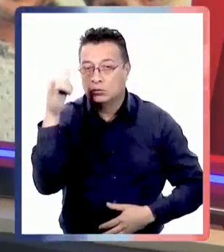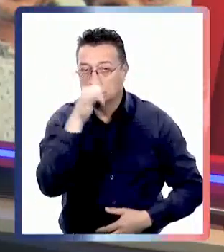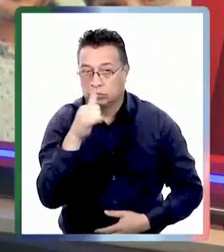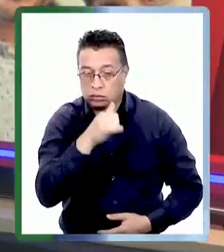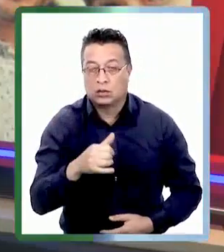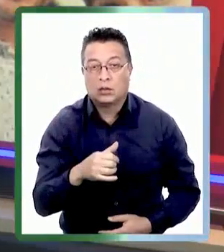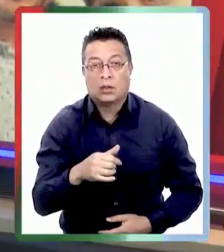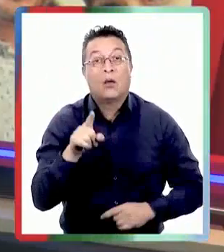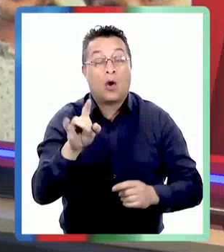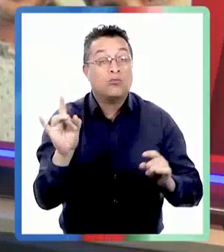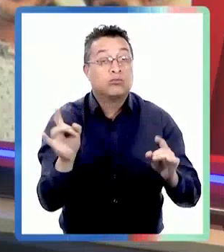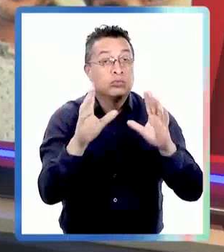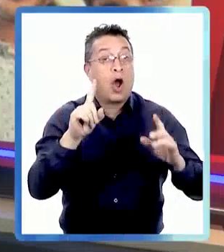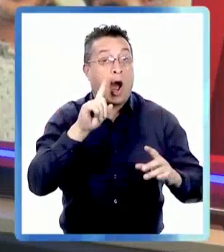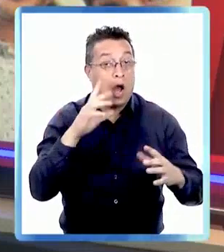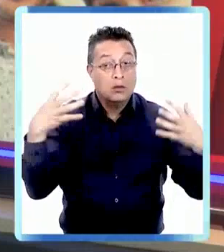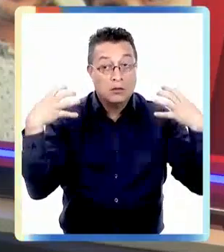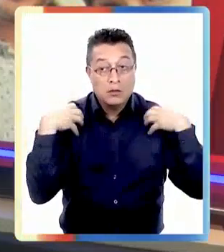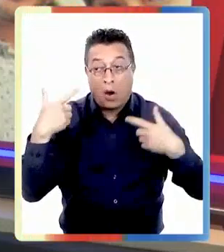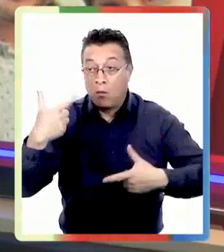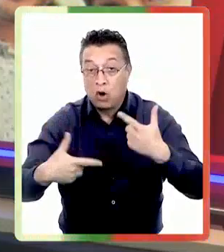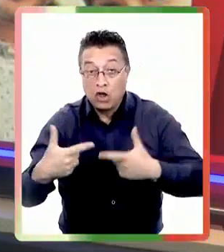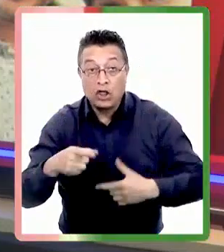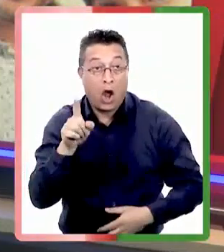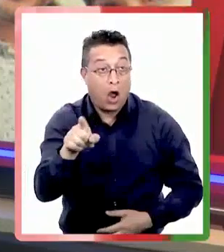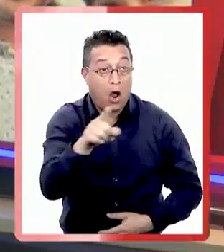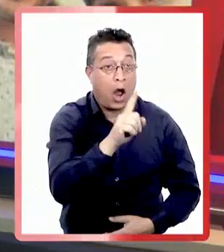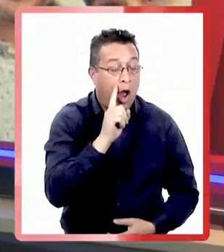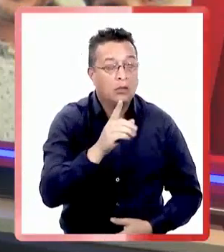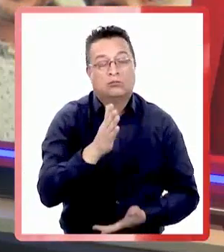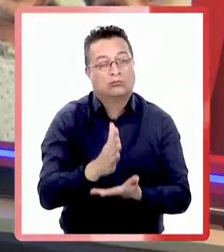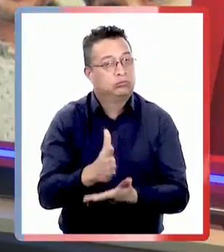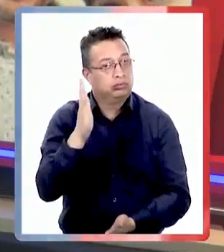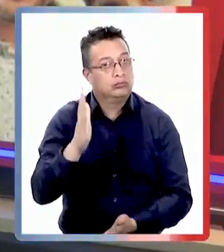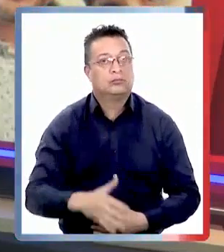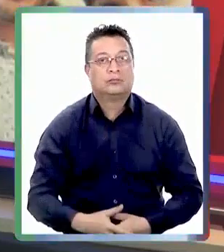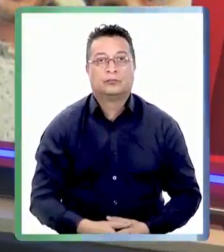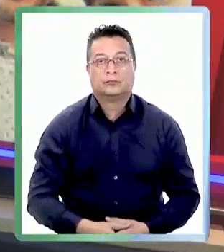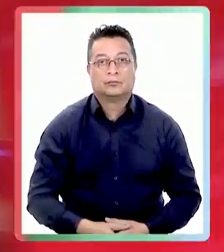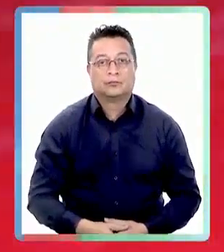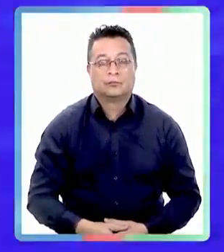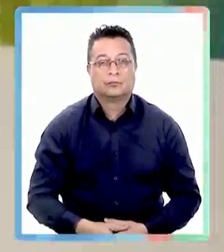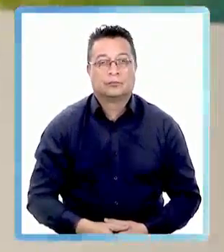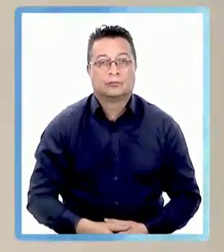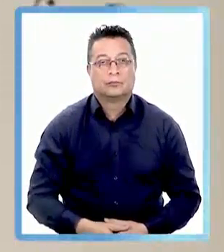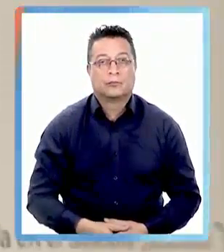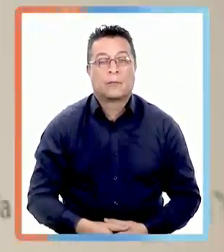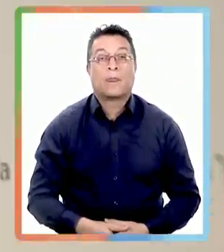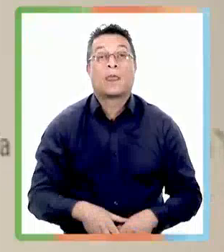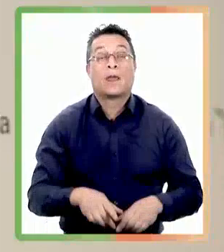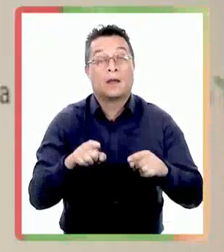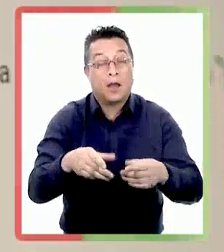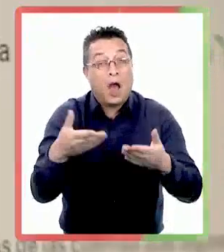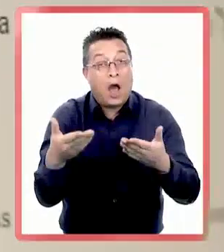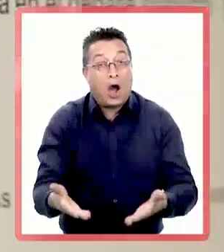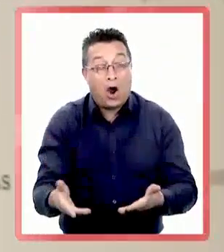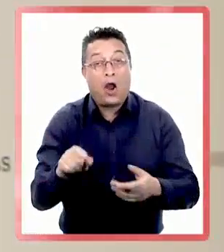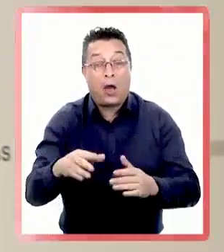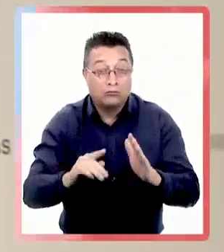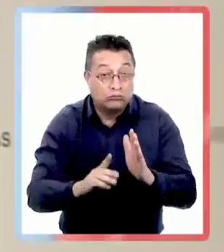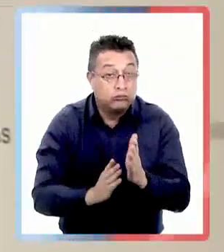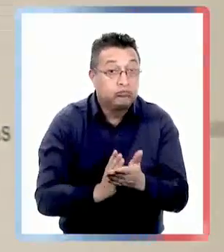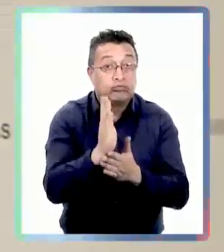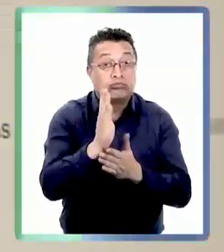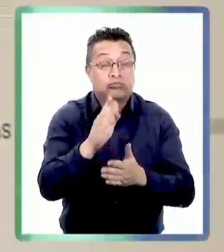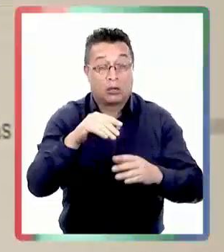irregularidad. Si hay responsabilidad política, dijo el mandatario, se hará valer. En el momento en que estalló